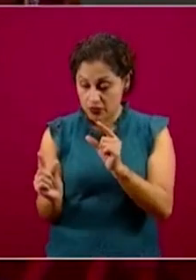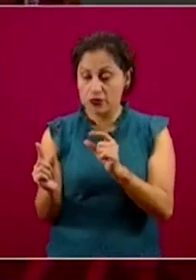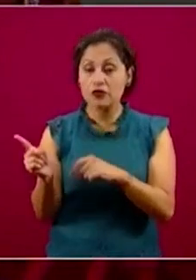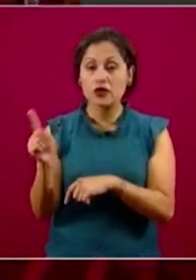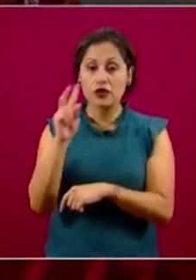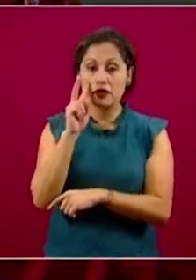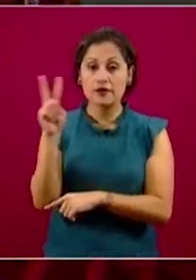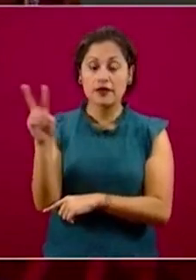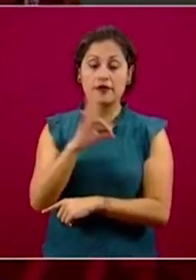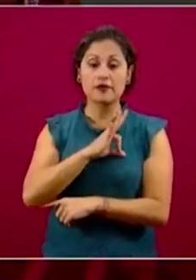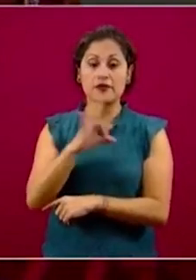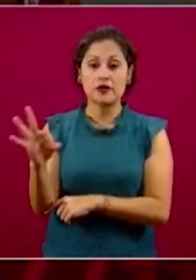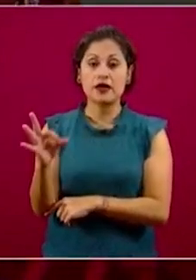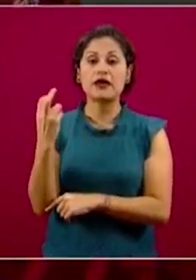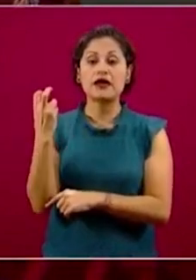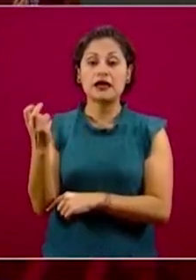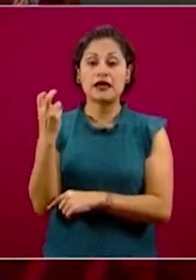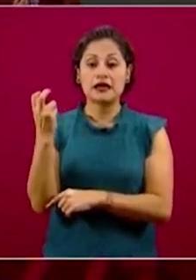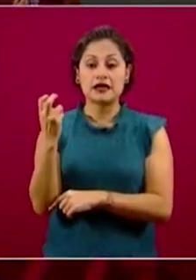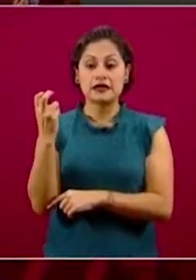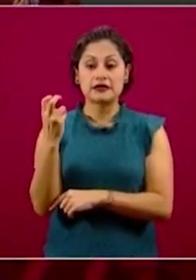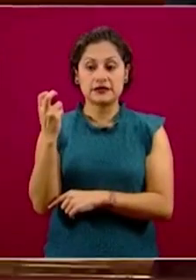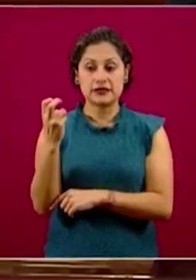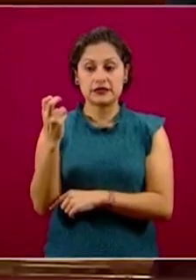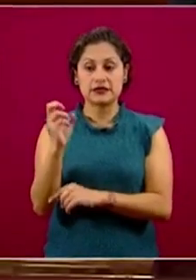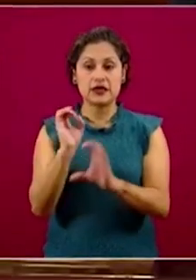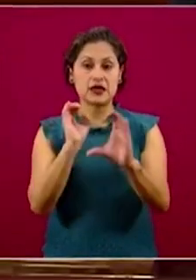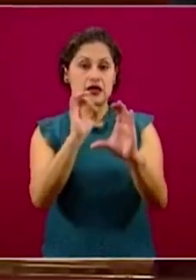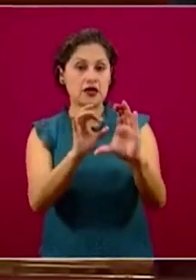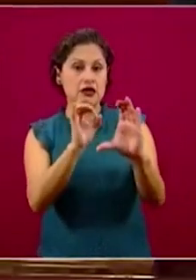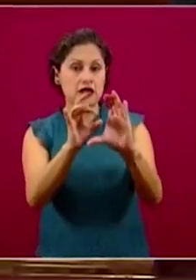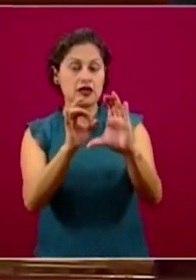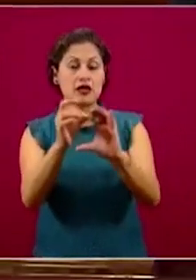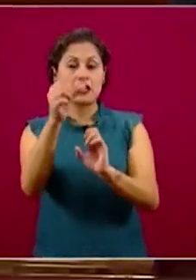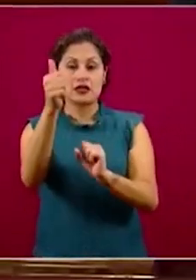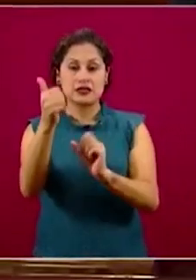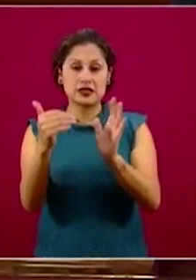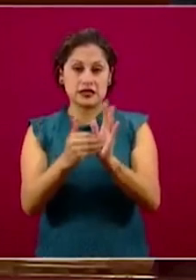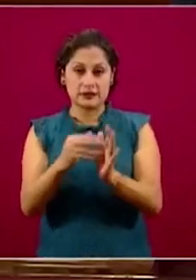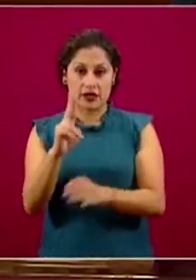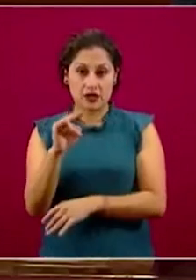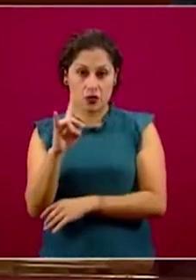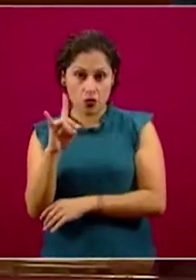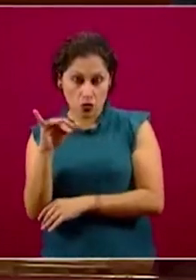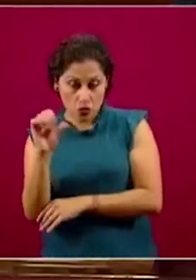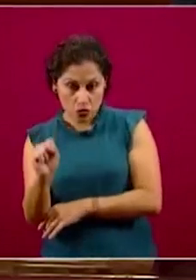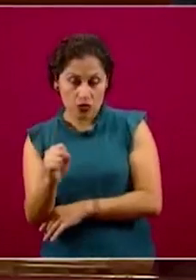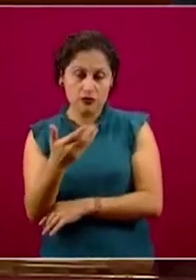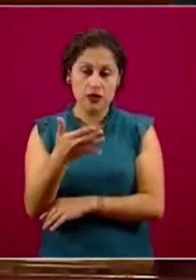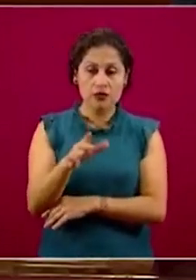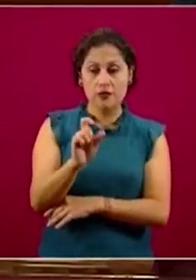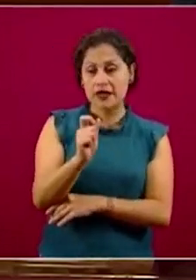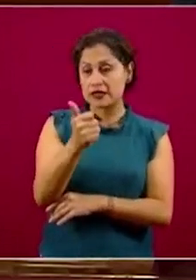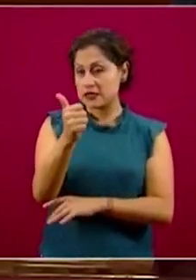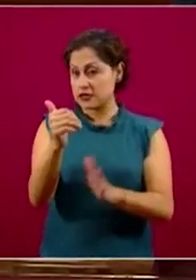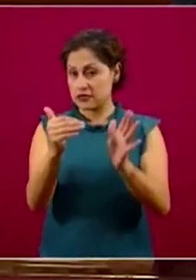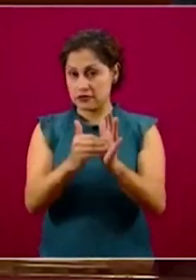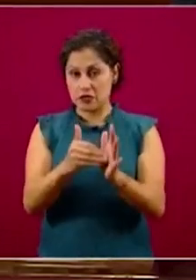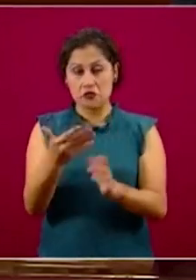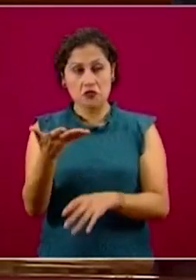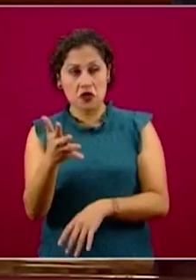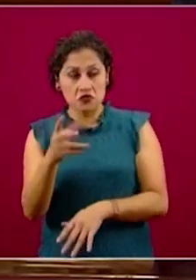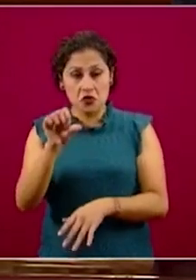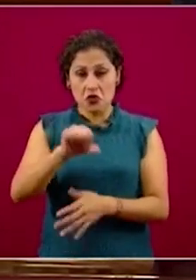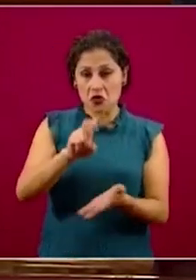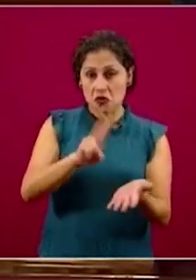pueden recibir únicamente seis mil UDIs, que es aproximadamente de 19 mil pesos a cómo está hoy el UDI